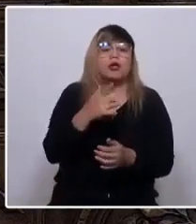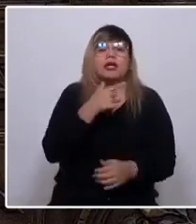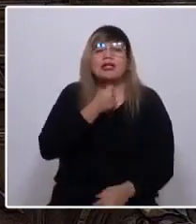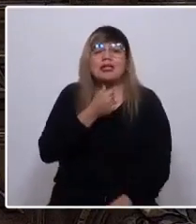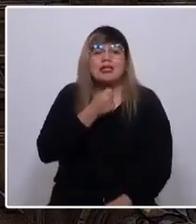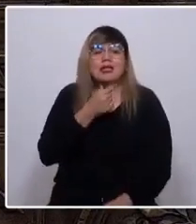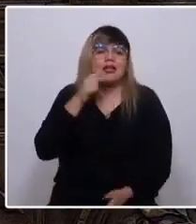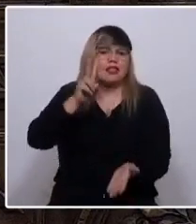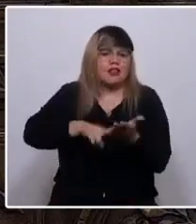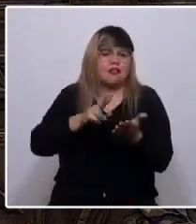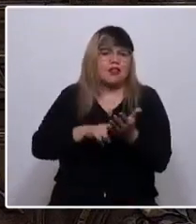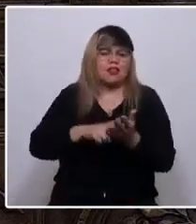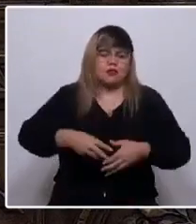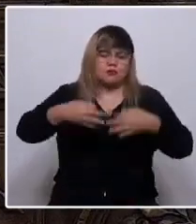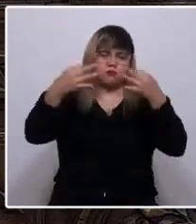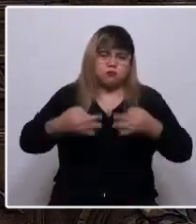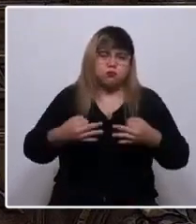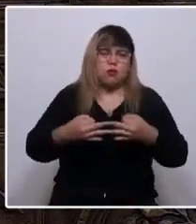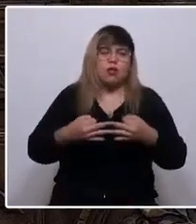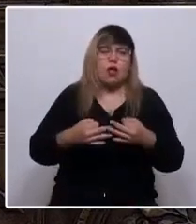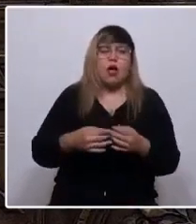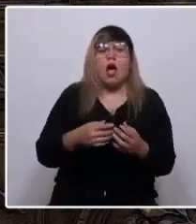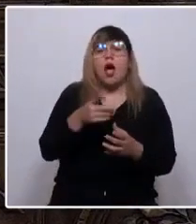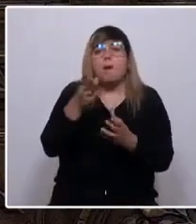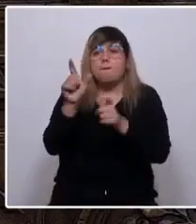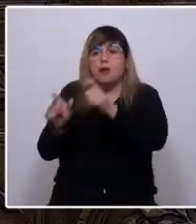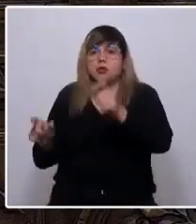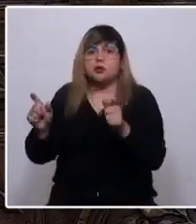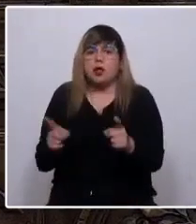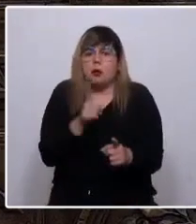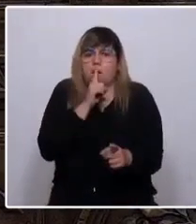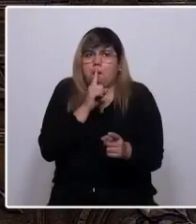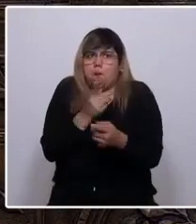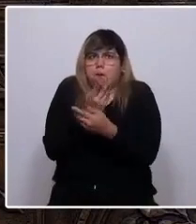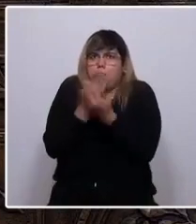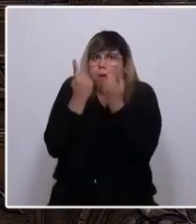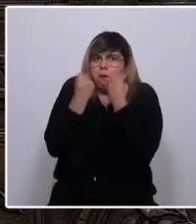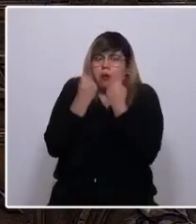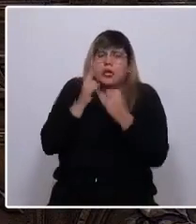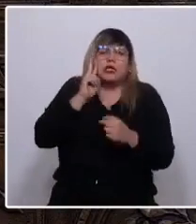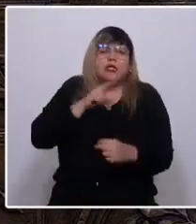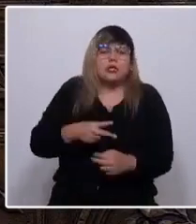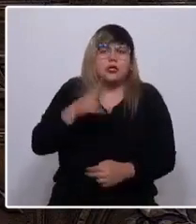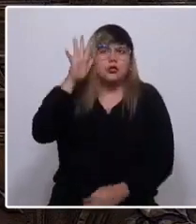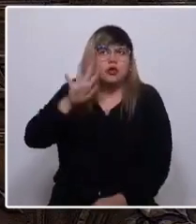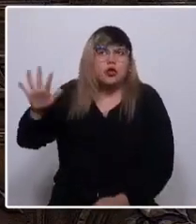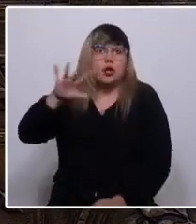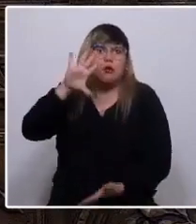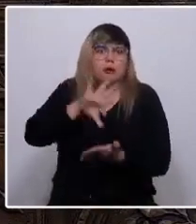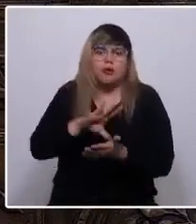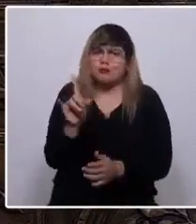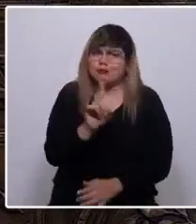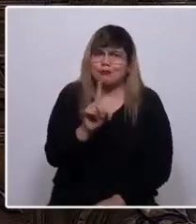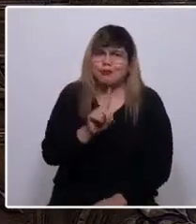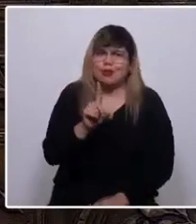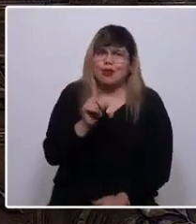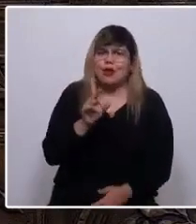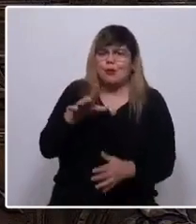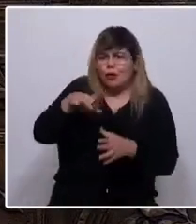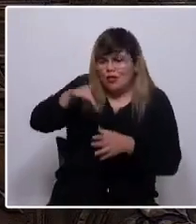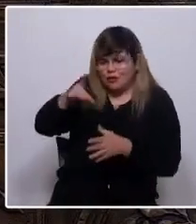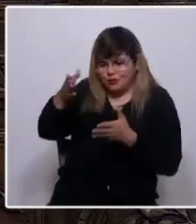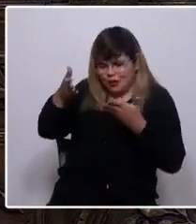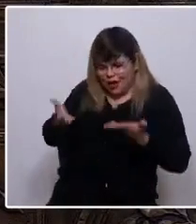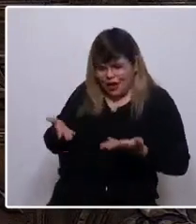través de verdades absolutas, dejar a miles sin voz, sin el país que soñamos. Por decisiones tomadas aquí,